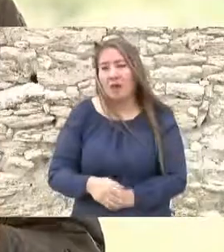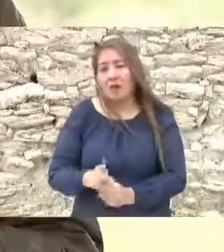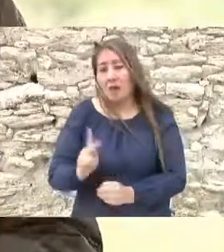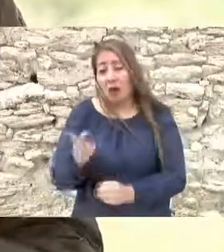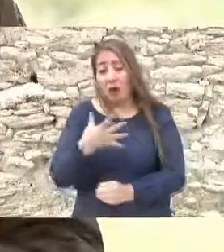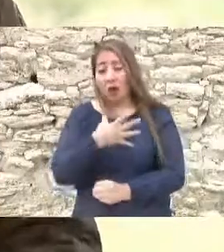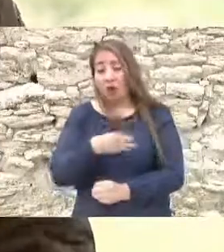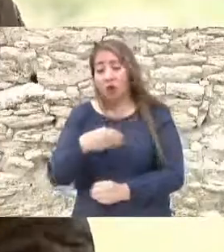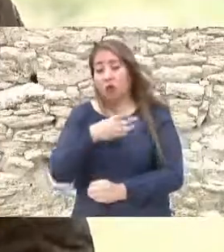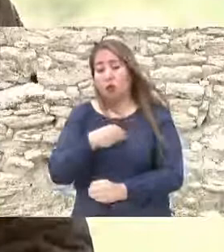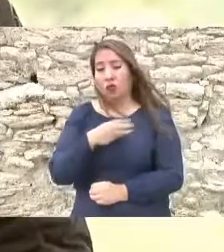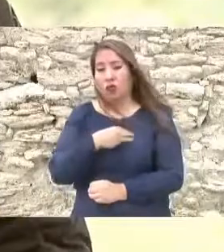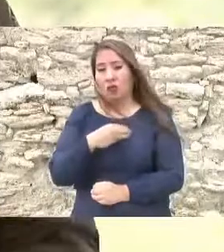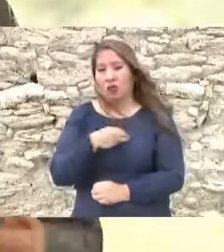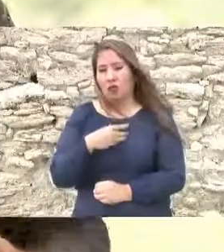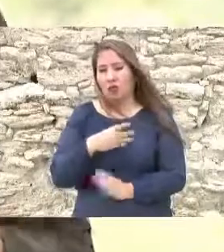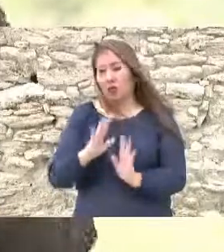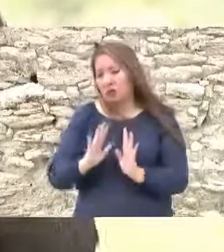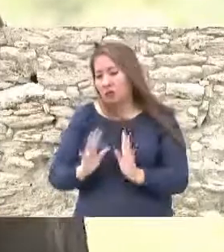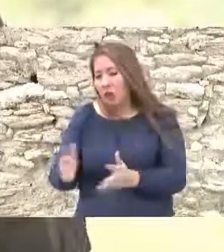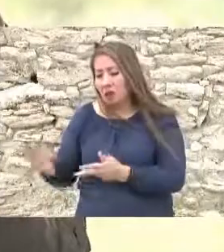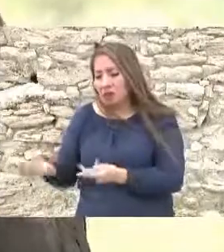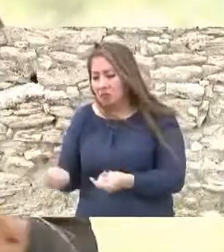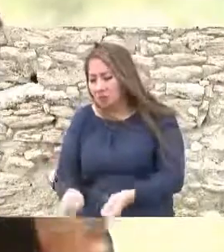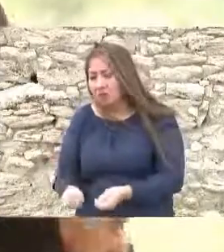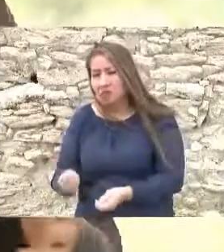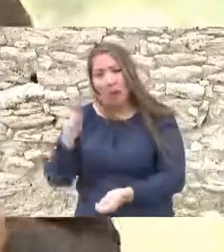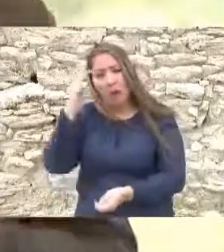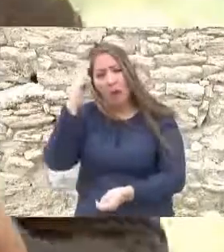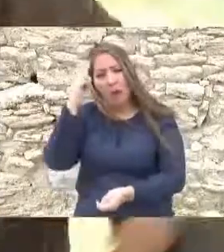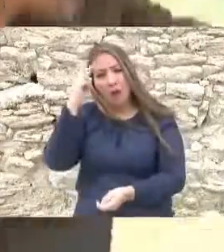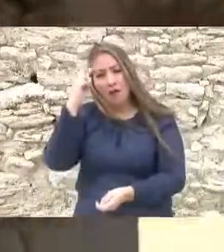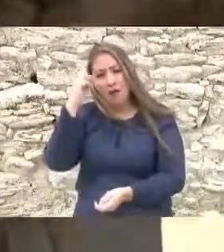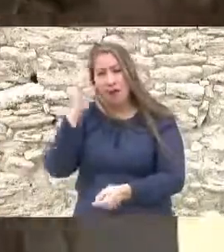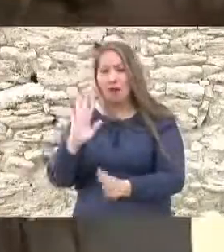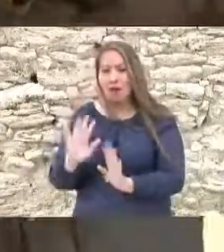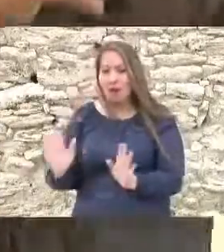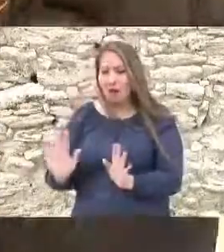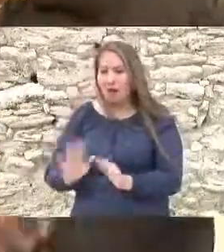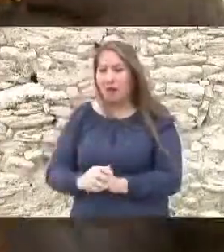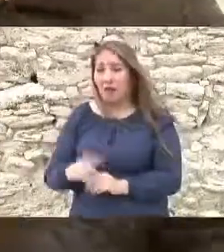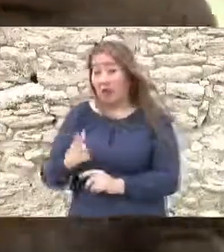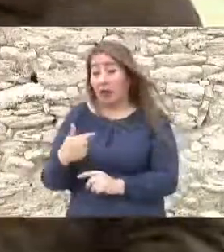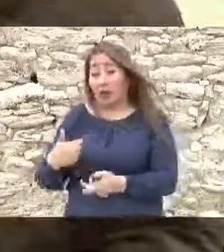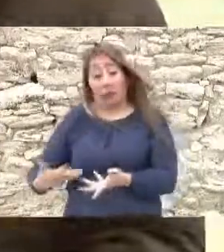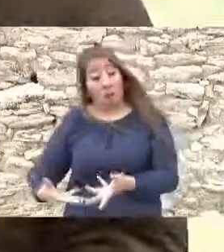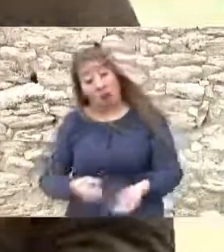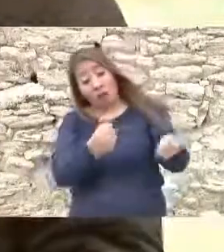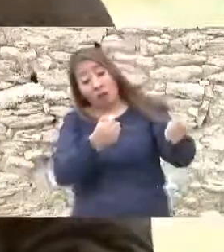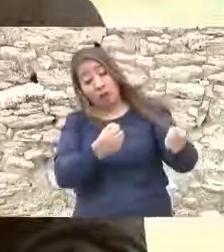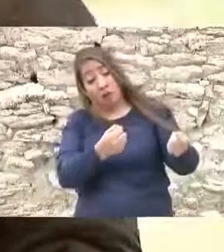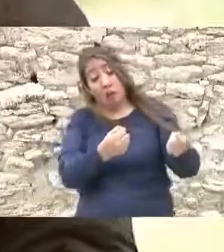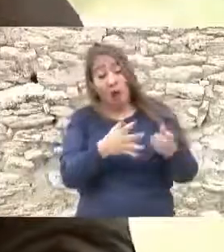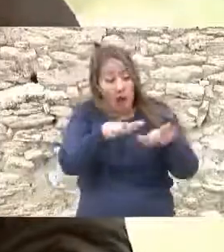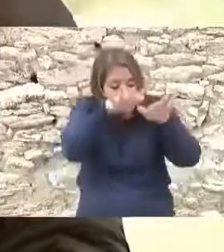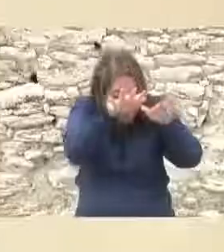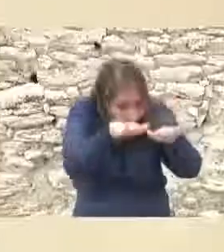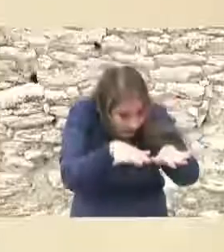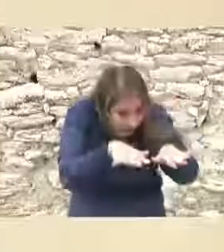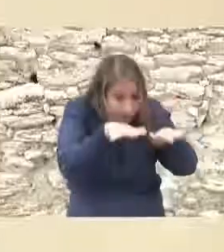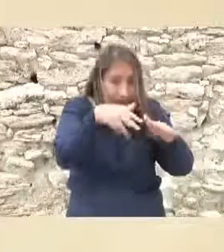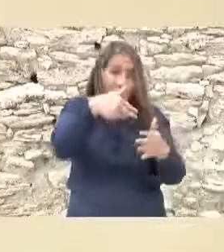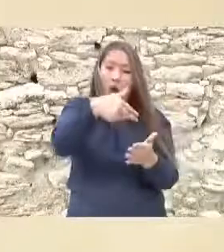los hijos estaban aleccionados llegan los enviados de Porfirio a querer llevárselo para rendirle